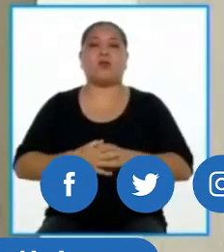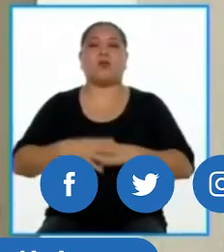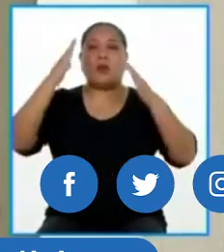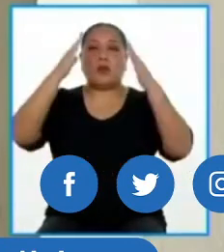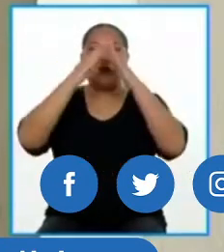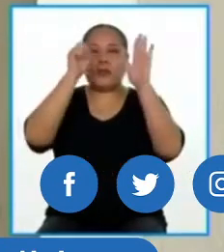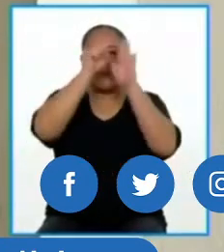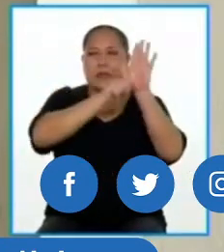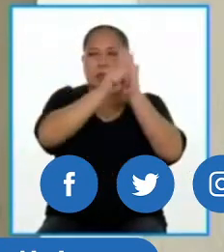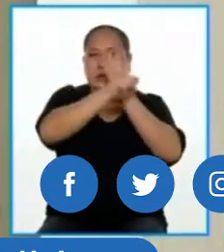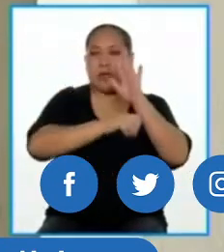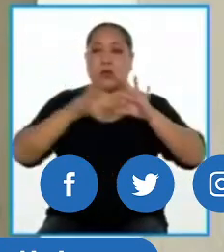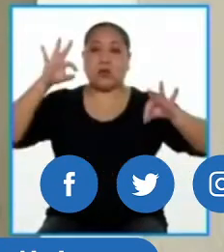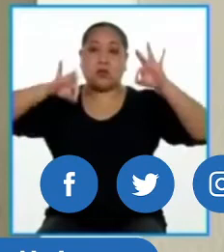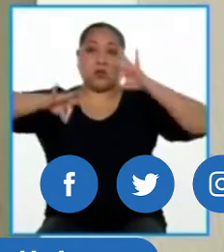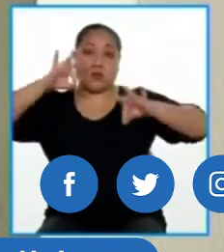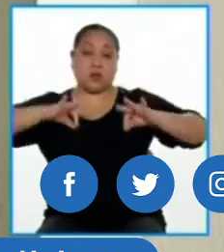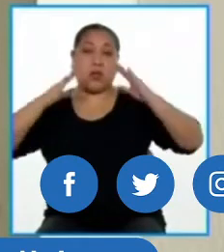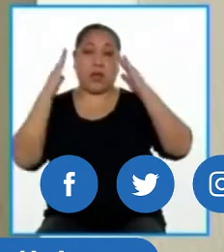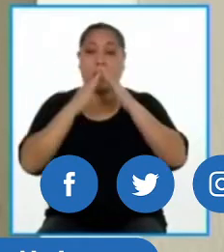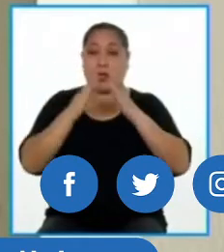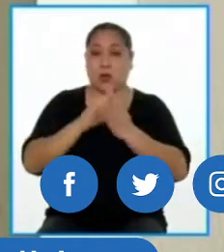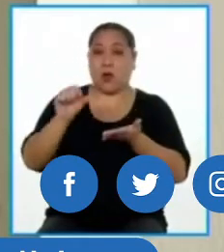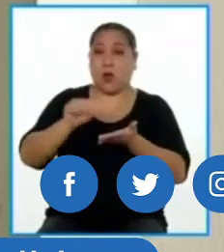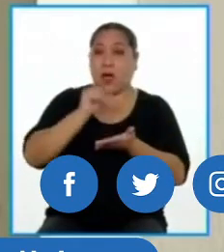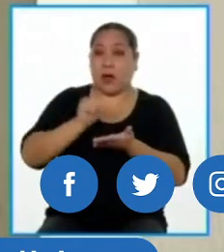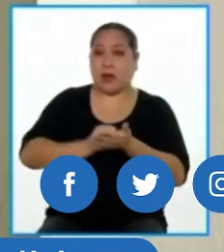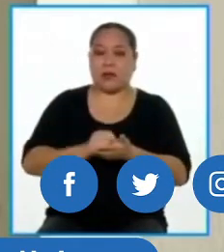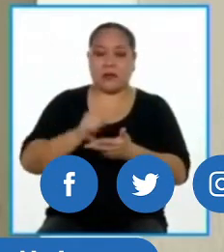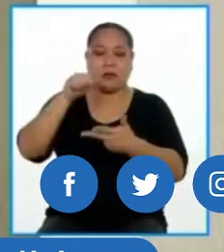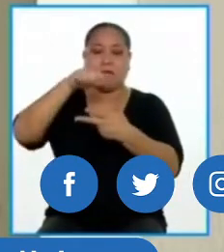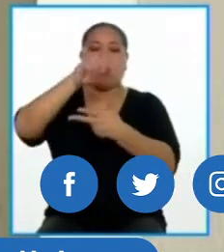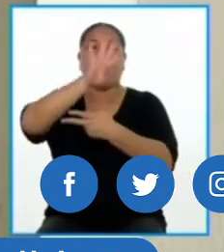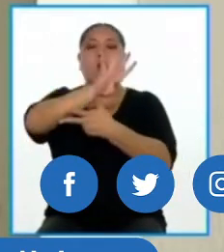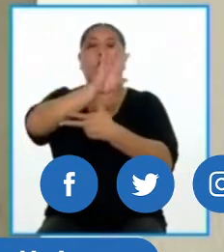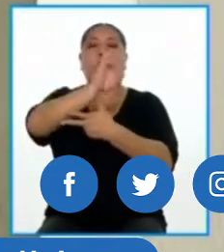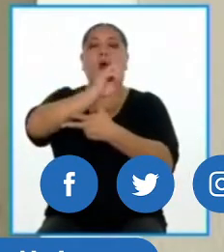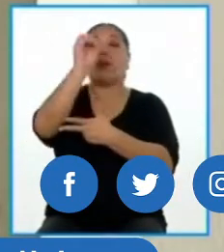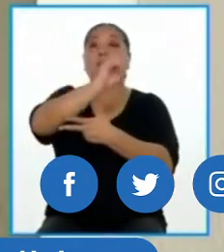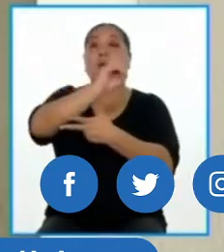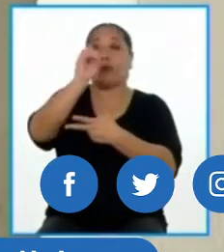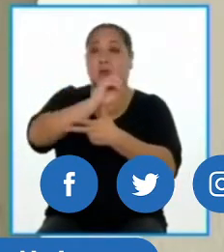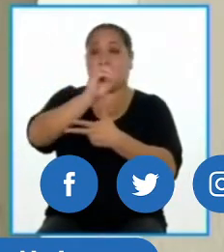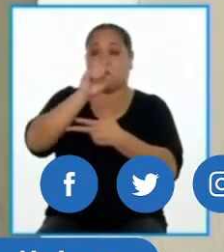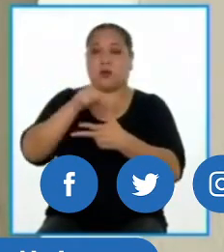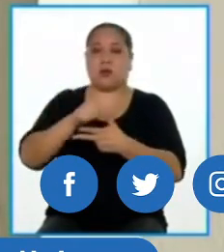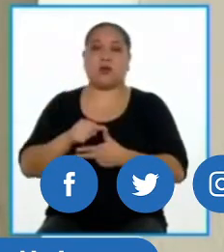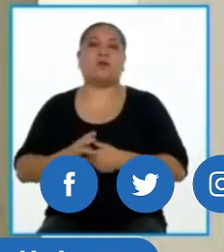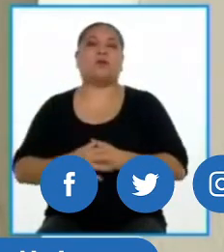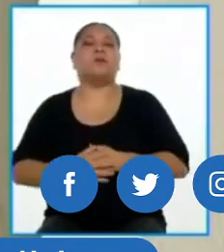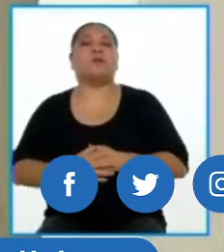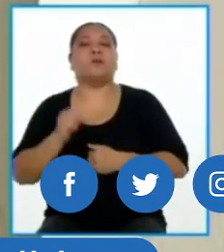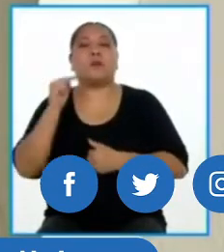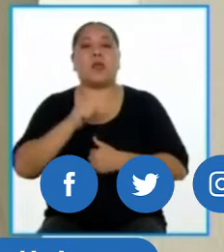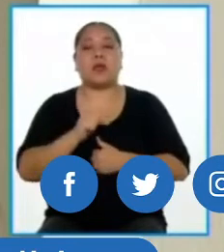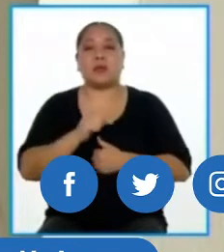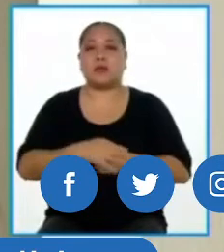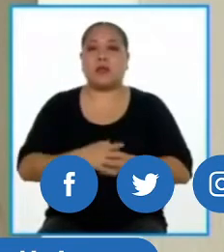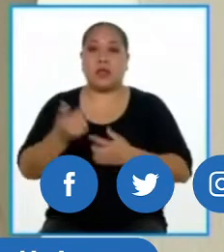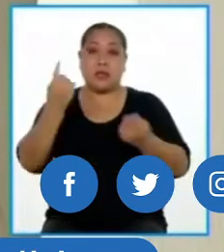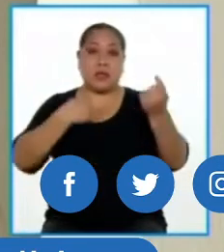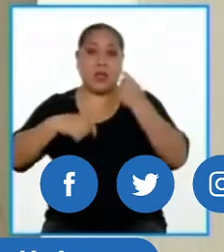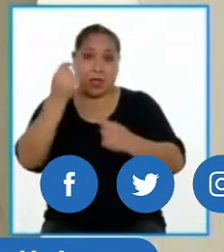teatros, artes escénicas, al cuarenta por ciento, centros comerciales, galerías,